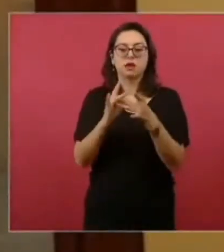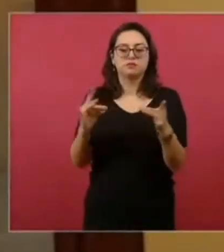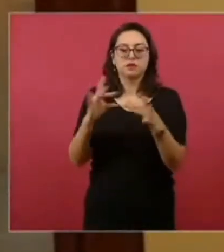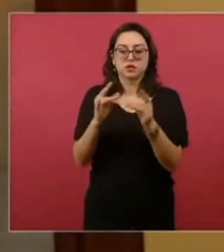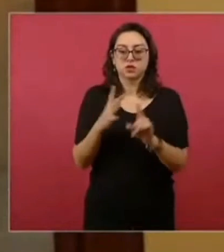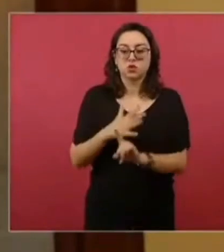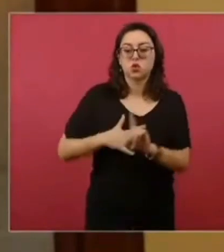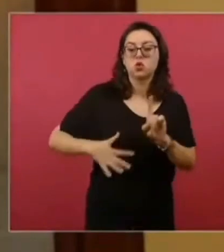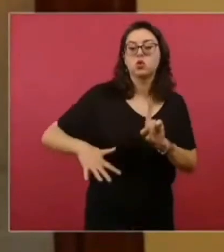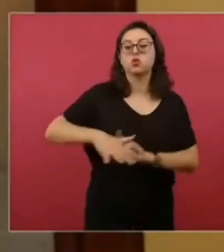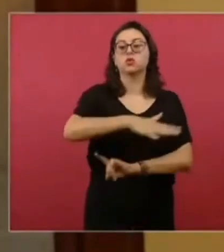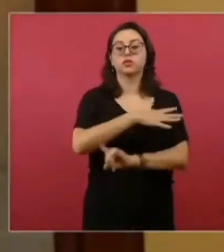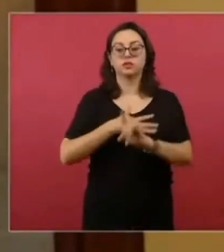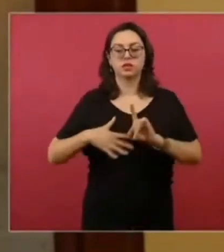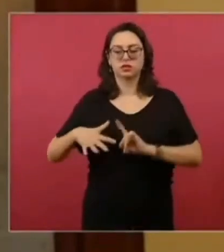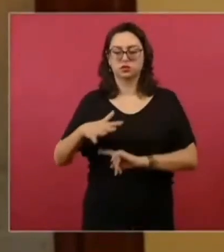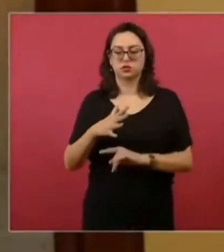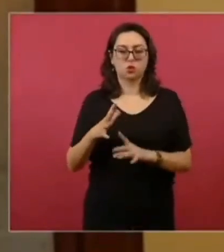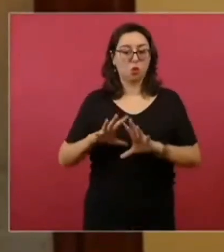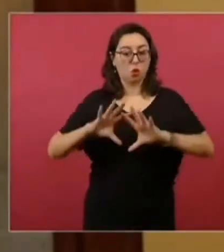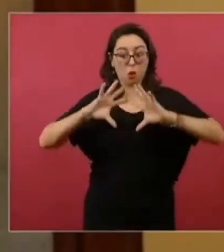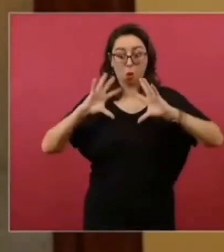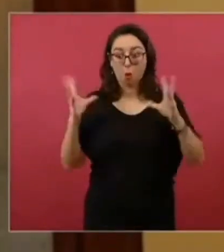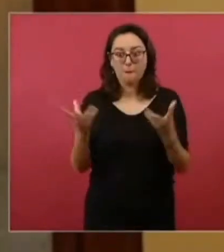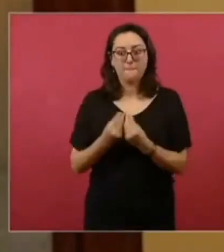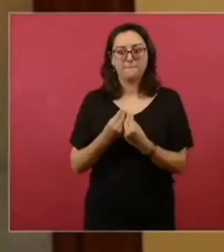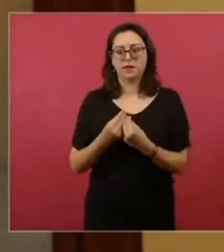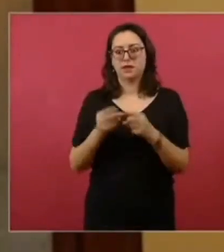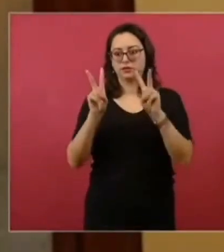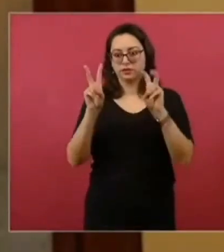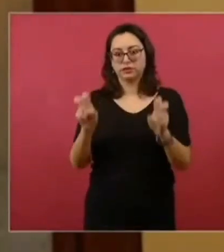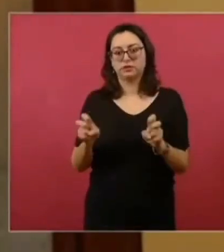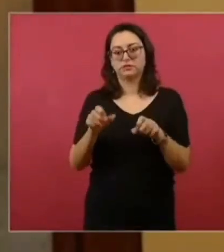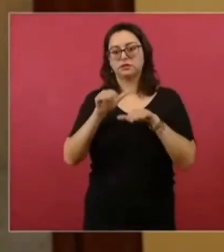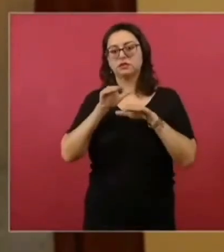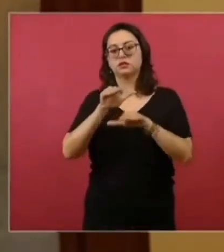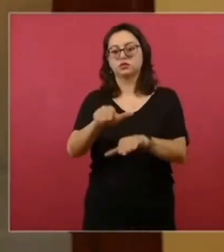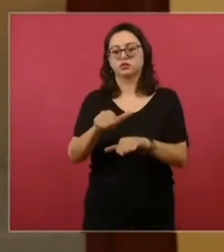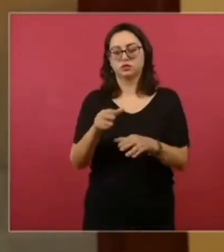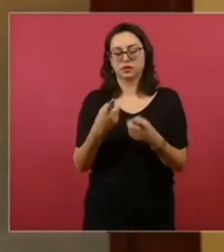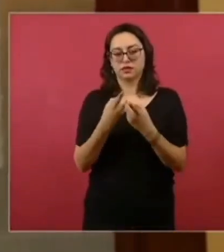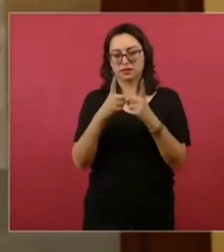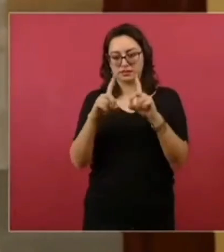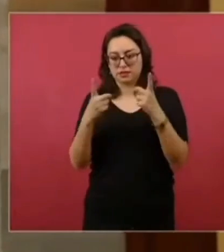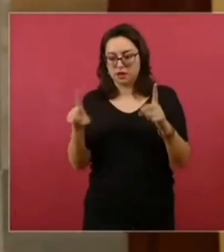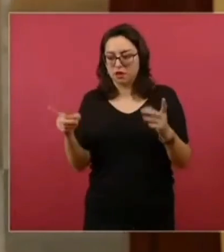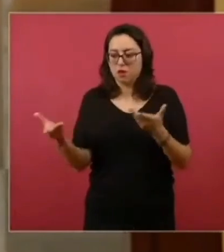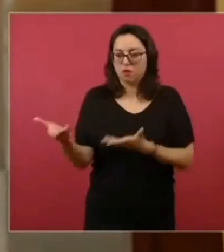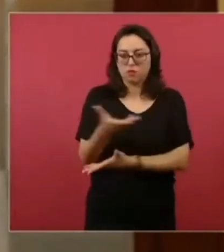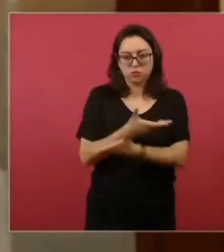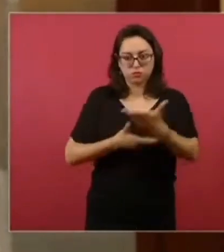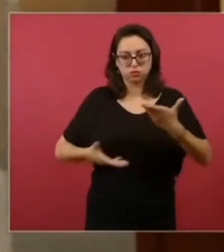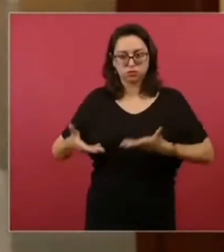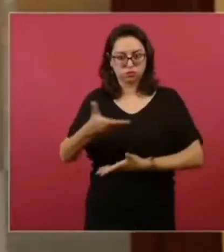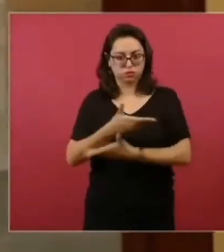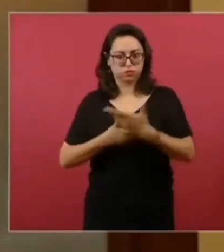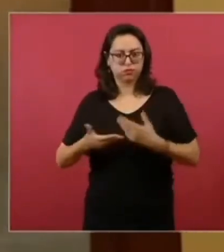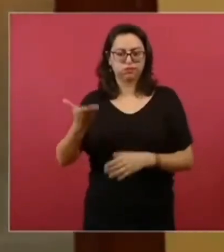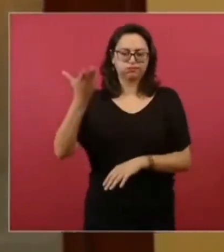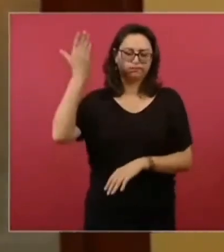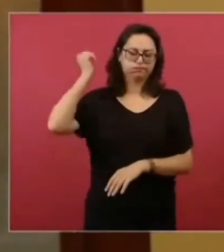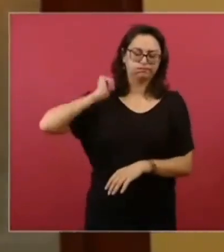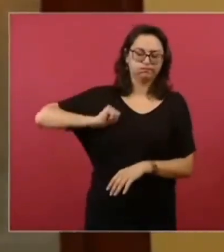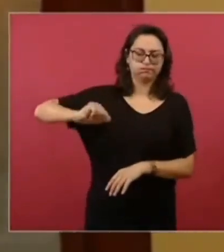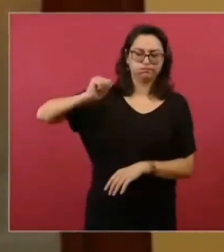implica y lo que involucra la cooperación internacional para el desarrollo. La cooperación internacional inició como ayuda humanitaria, básicamente.